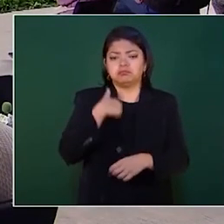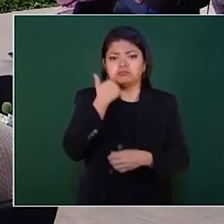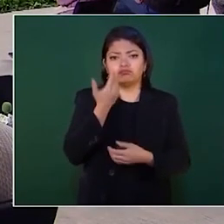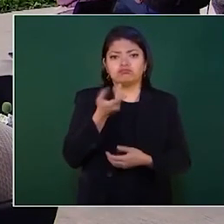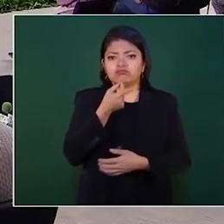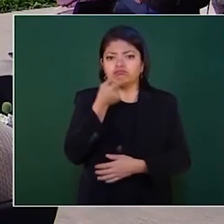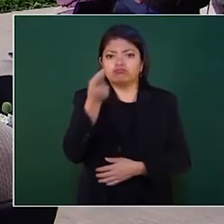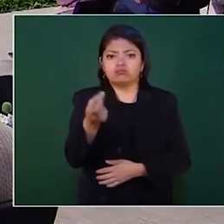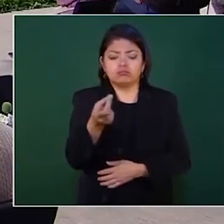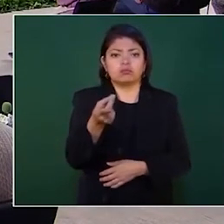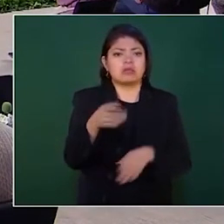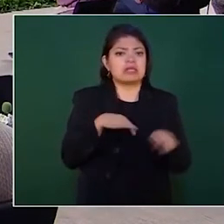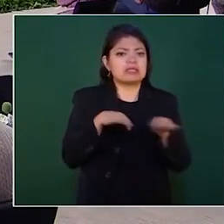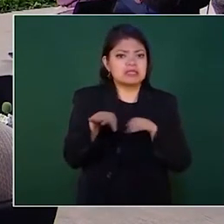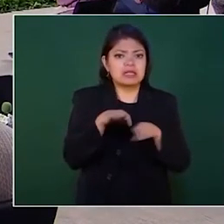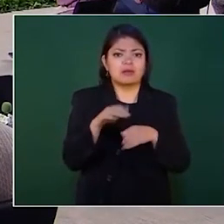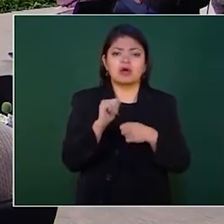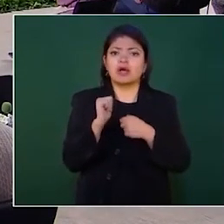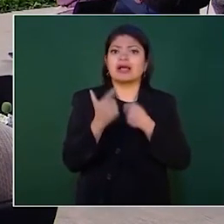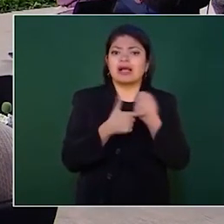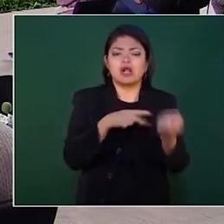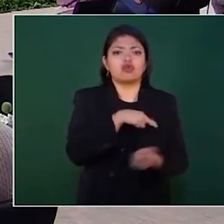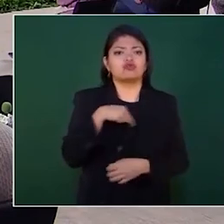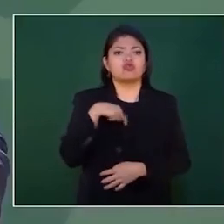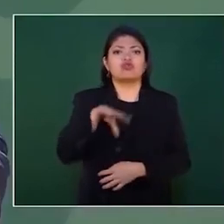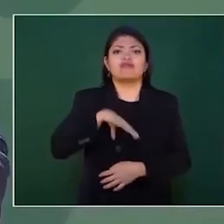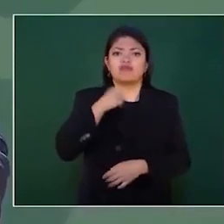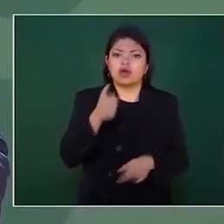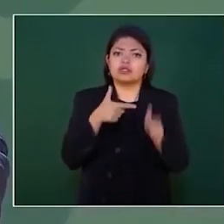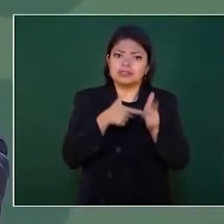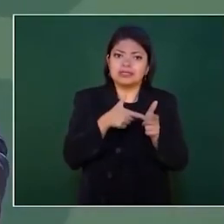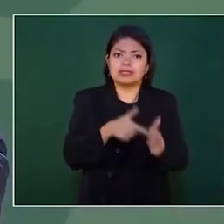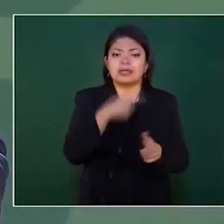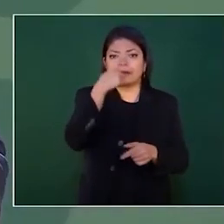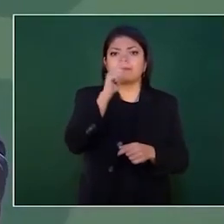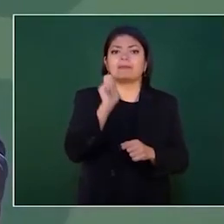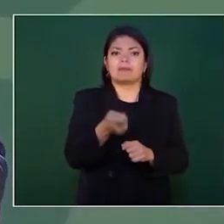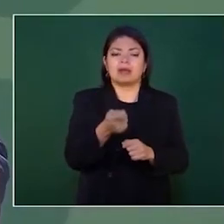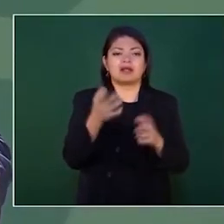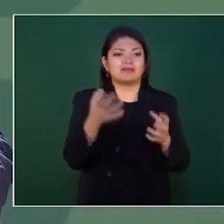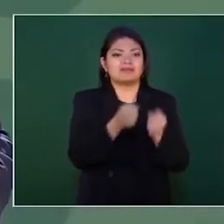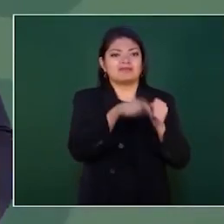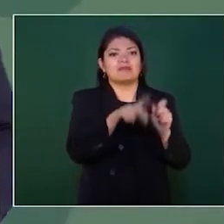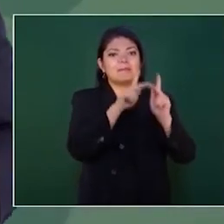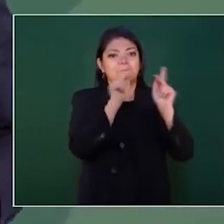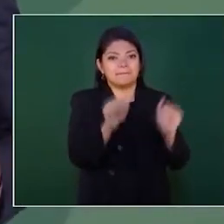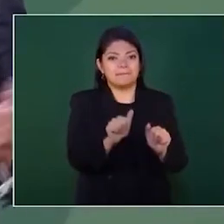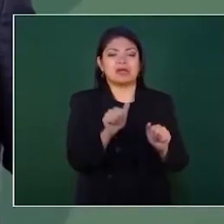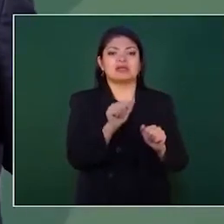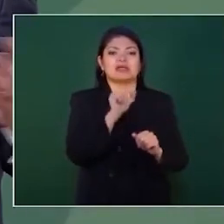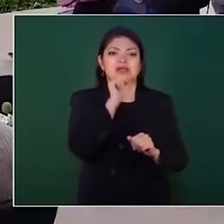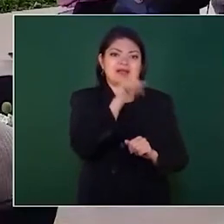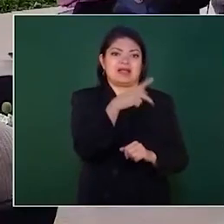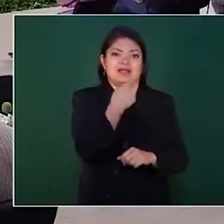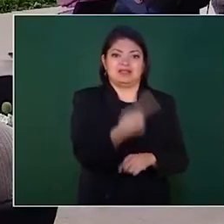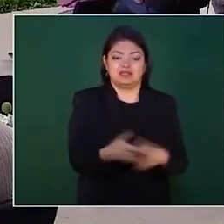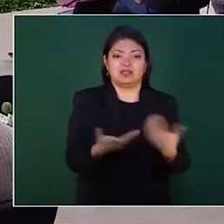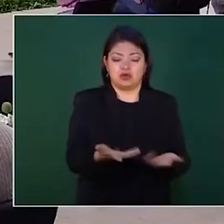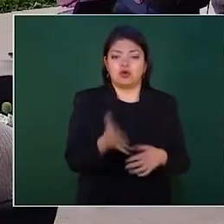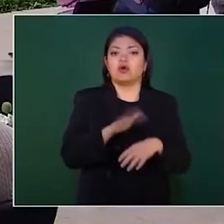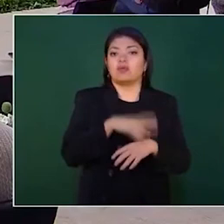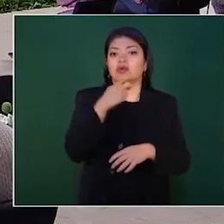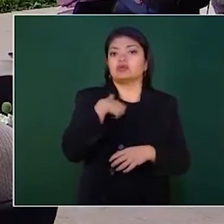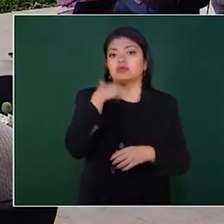con todo lo que tengamos, con nuestro mejor esfuerzo para recuperar la paz y la tranquilidad de Jalisco. Finalmente, simplemente